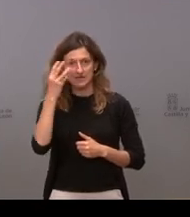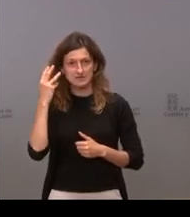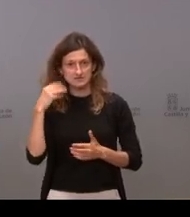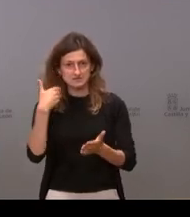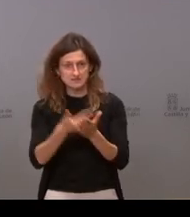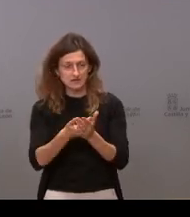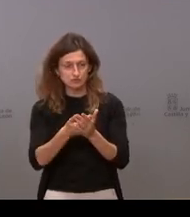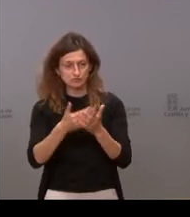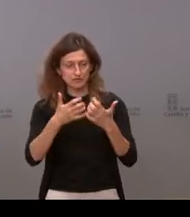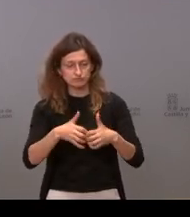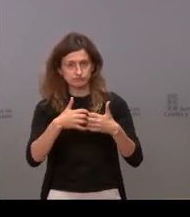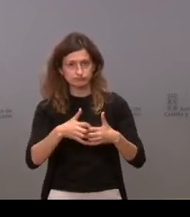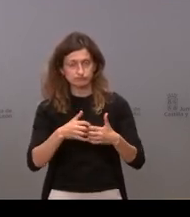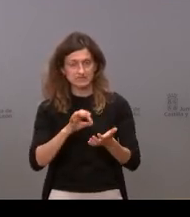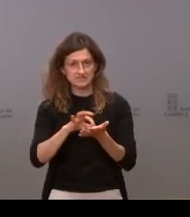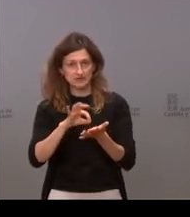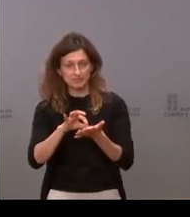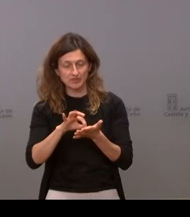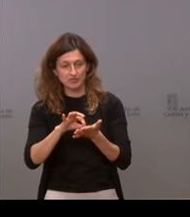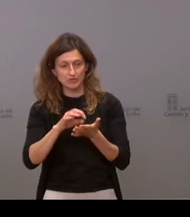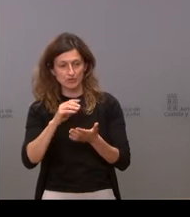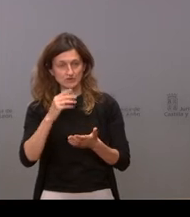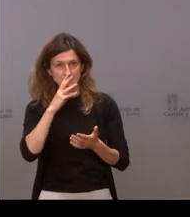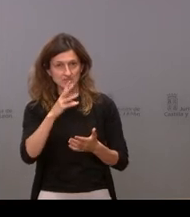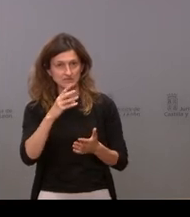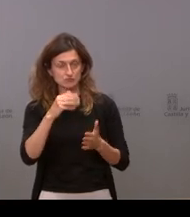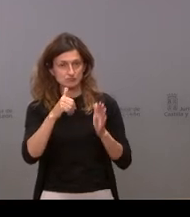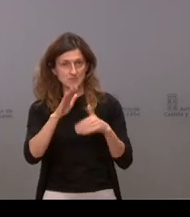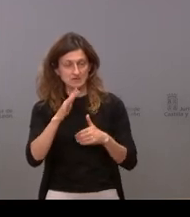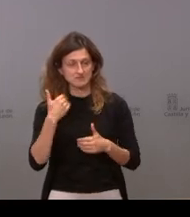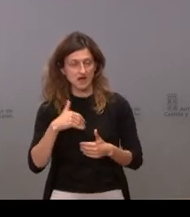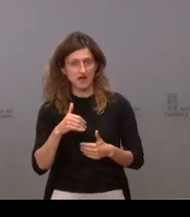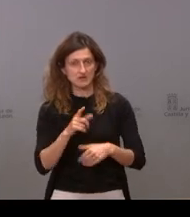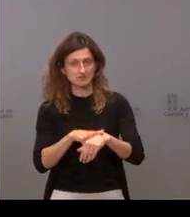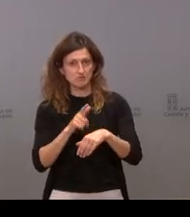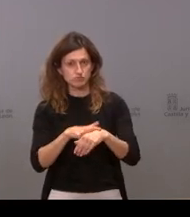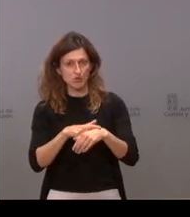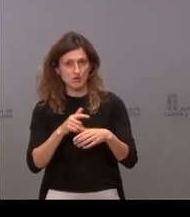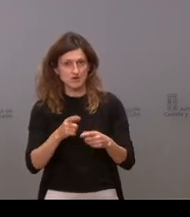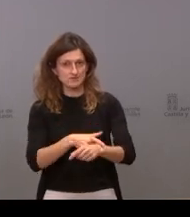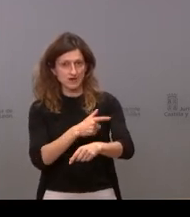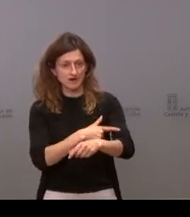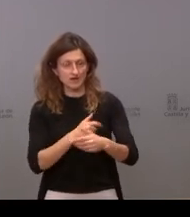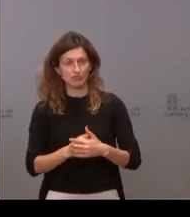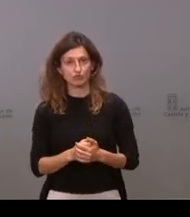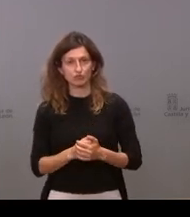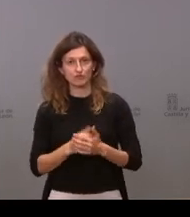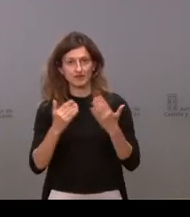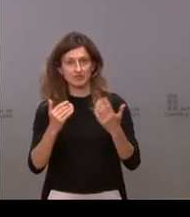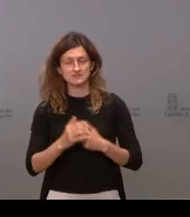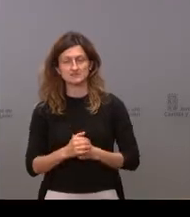la totalidad de la prestación de los servicios se excede ya demasiado en la duración del actual mandato gracias